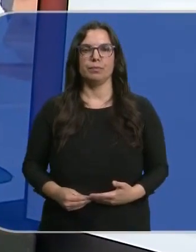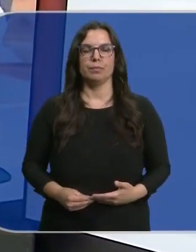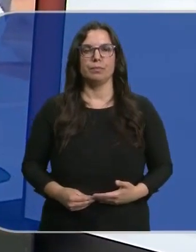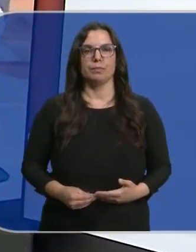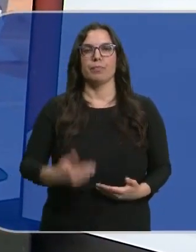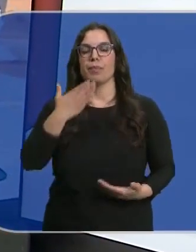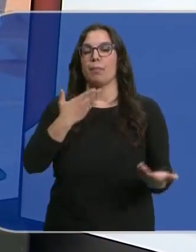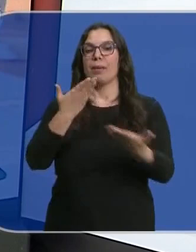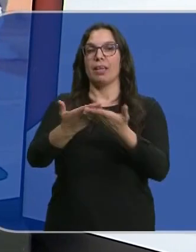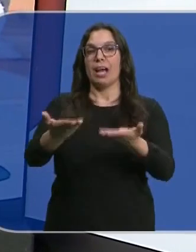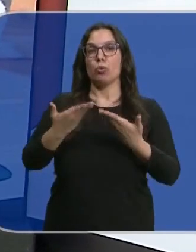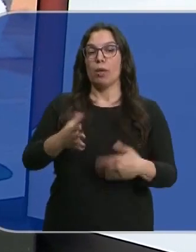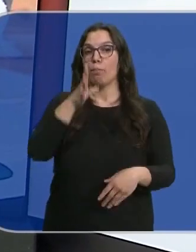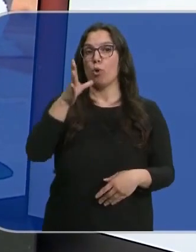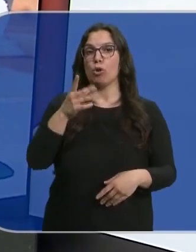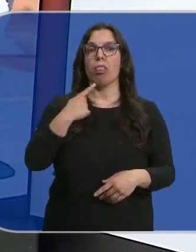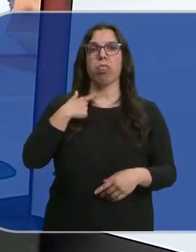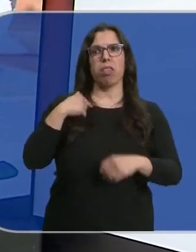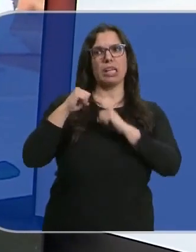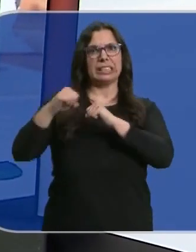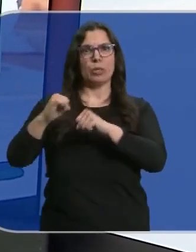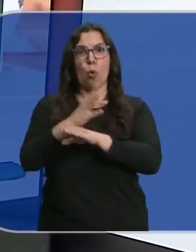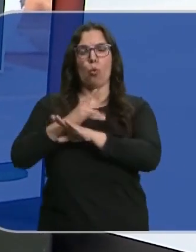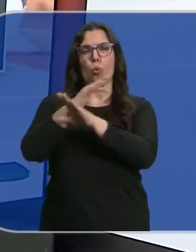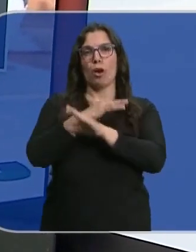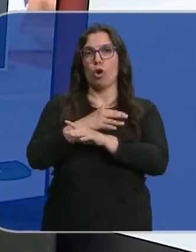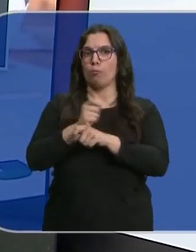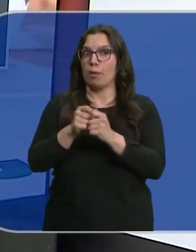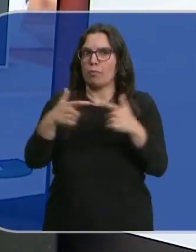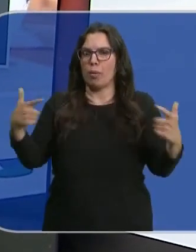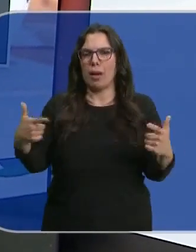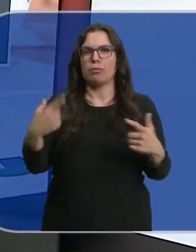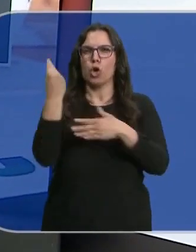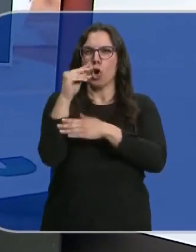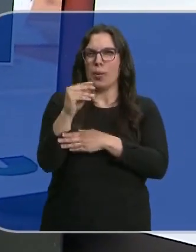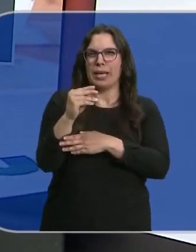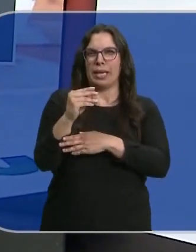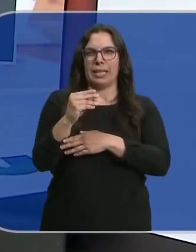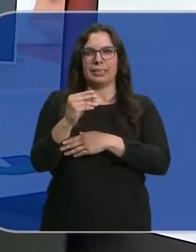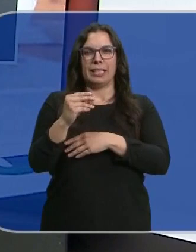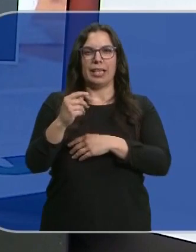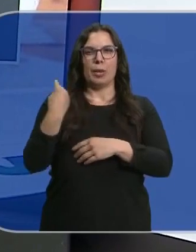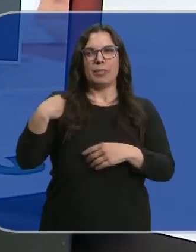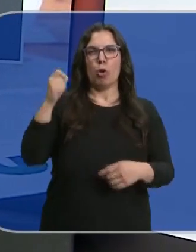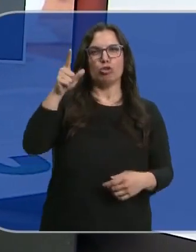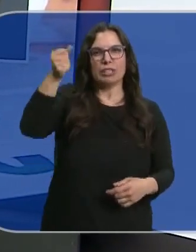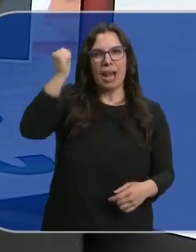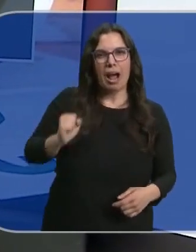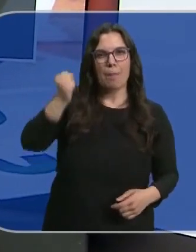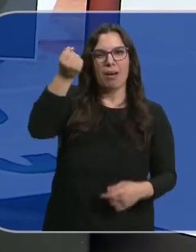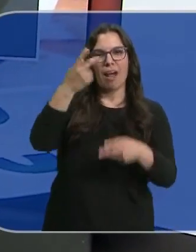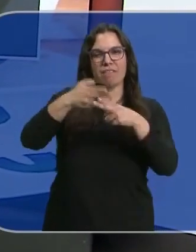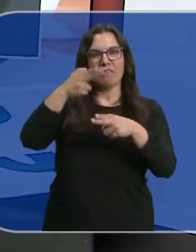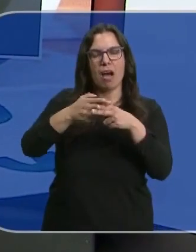Crecen las peticiones de ayuda por ludopatía. Cada vez son más jóvenes y están más enganchados a las máquinas tragaperras de los bares. La Asociación de Jugadores